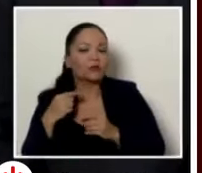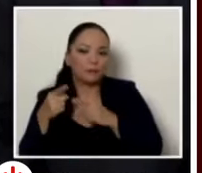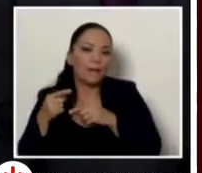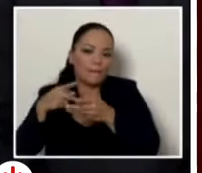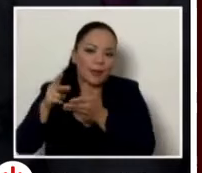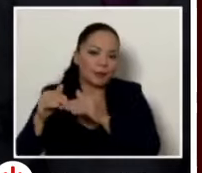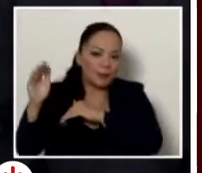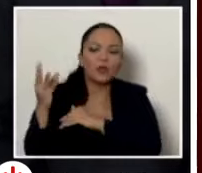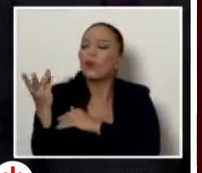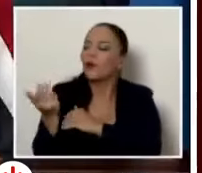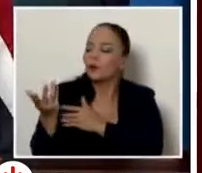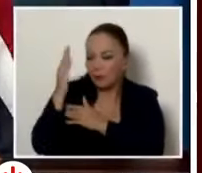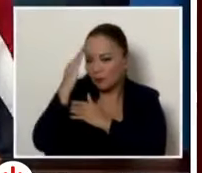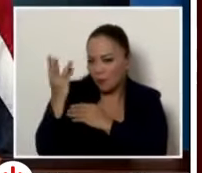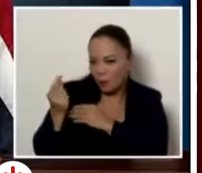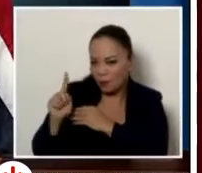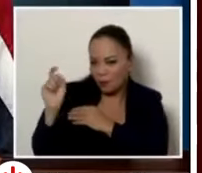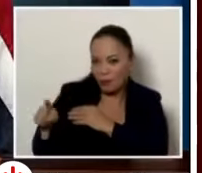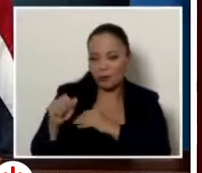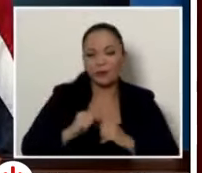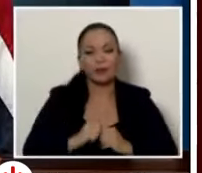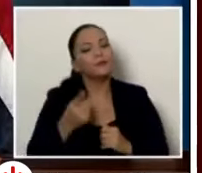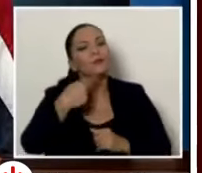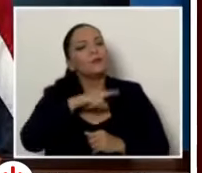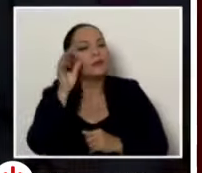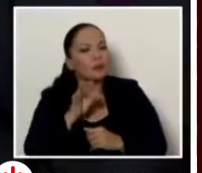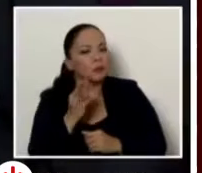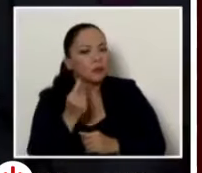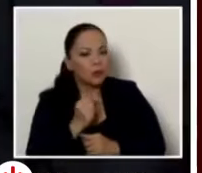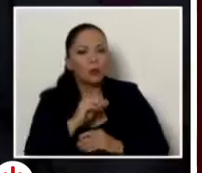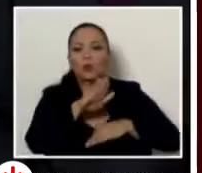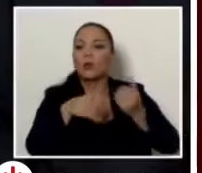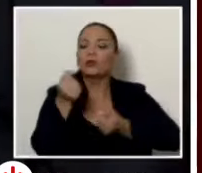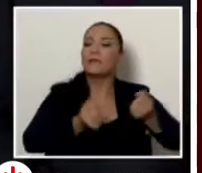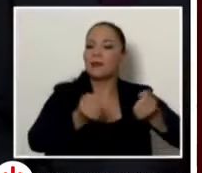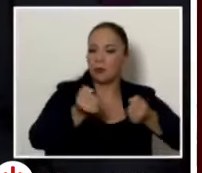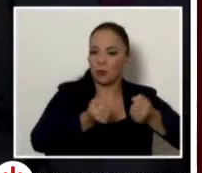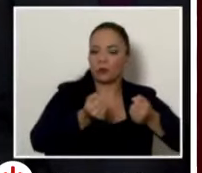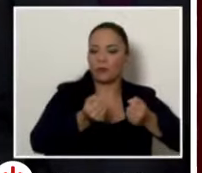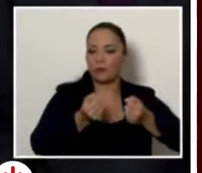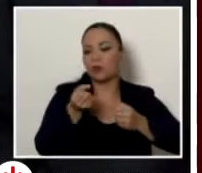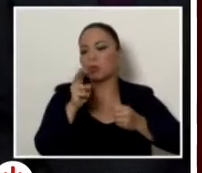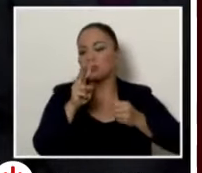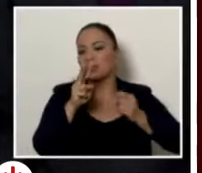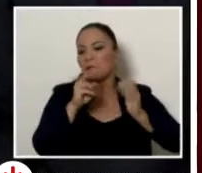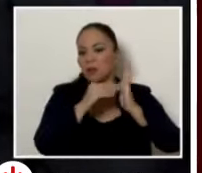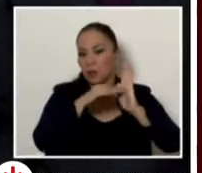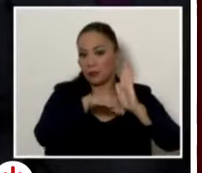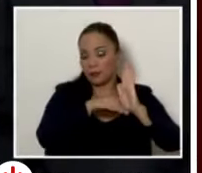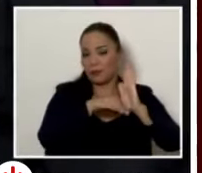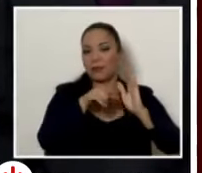arriba, ya sabe, o están robando los cálculos? nosotros calculamos que todos los vehículos que estén por debajo de 12 millones van a haber